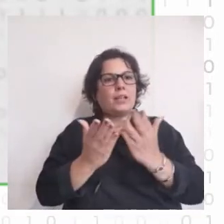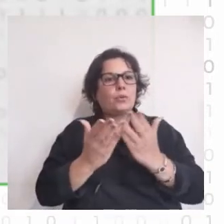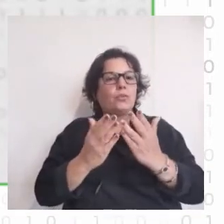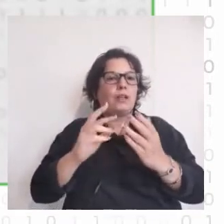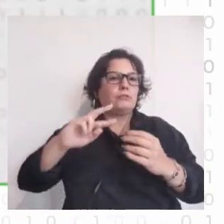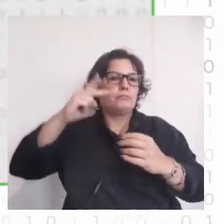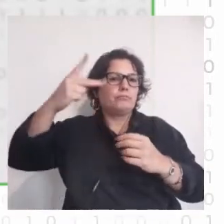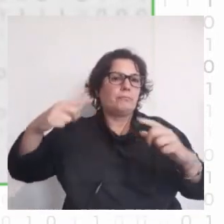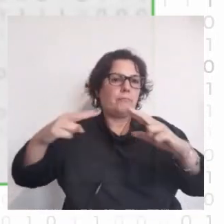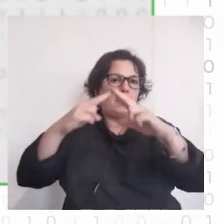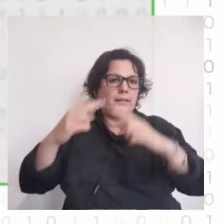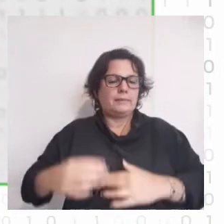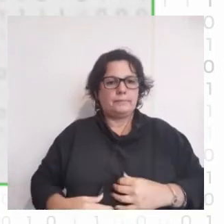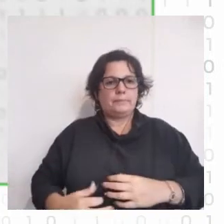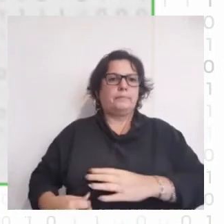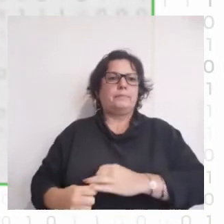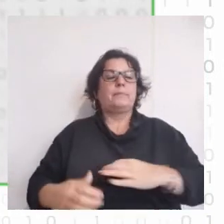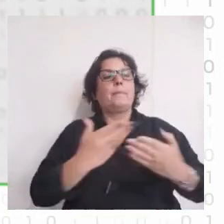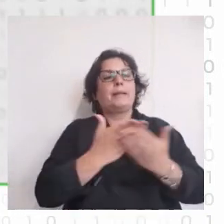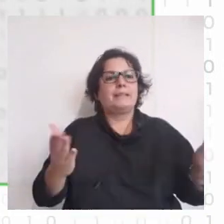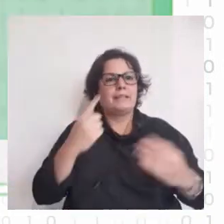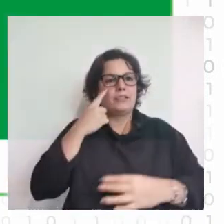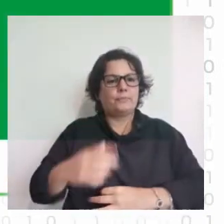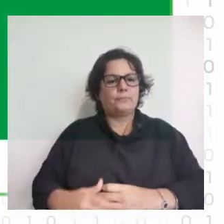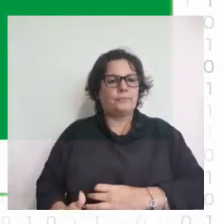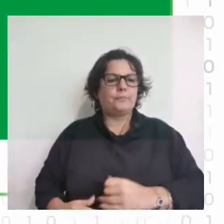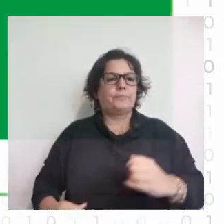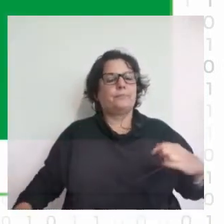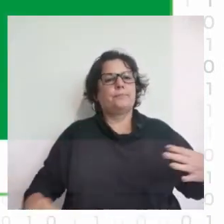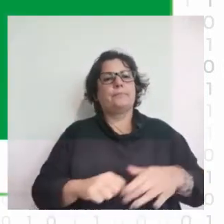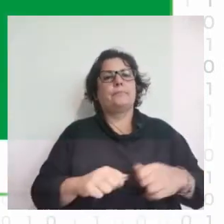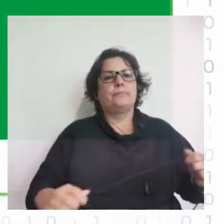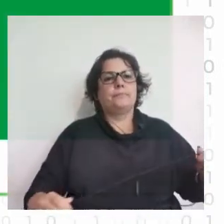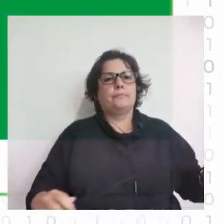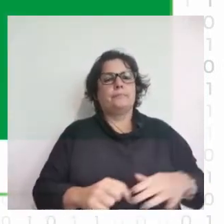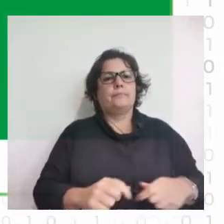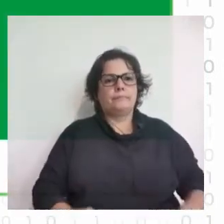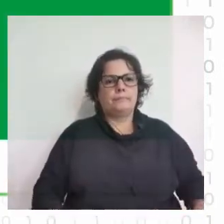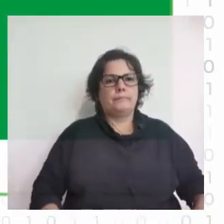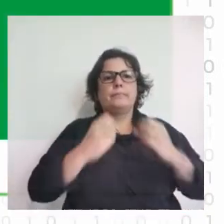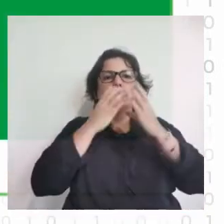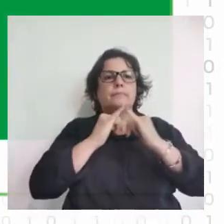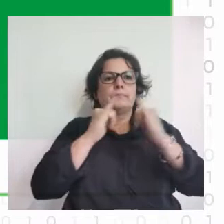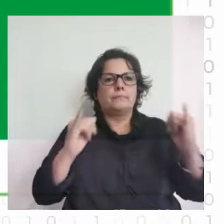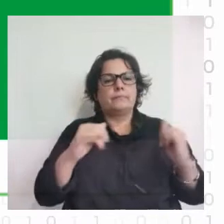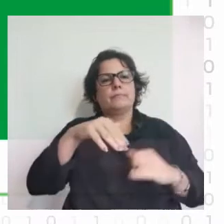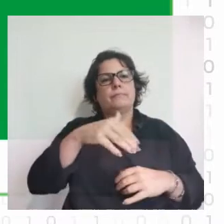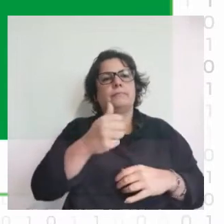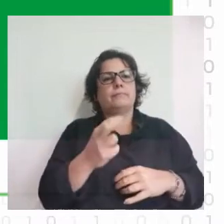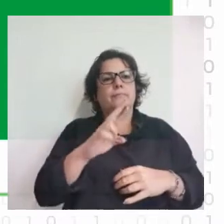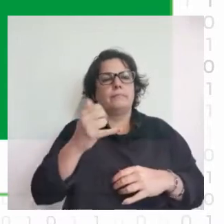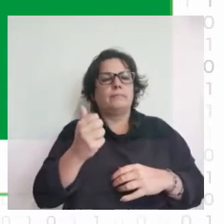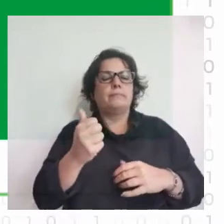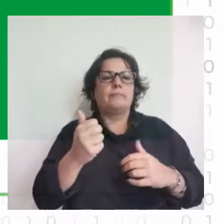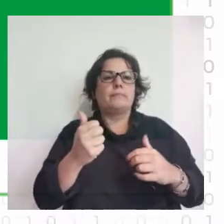París. Vamos con la presentación de Marina, por favor. Buenos días a todos, mi nombre es Marina Gardela, soy estudiante de doctorado en la